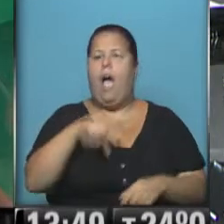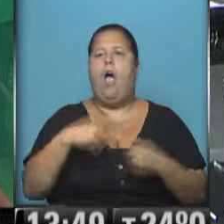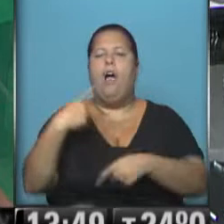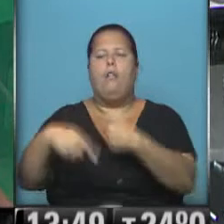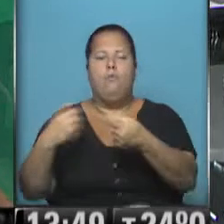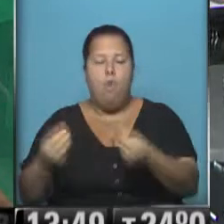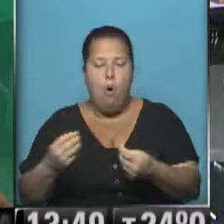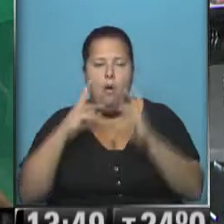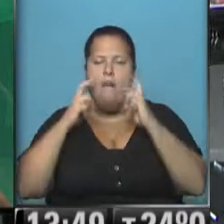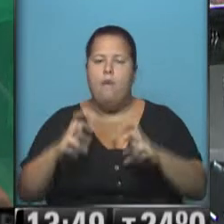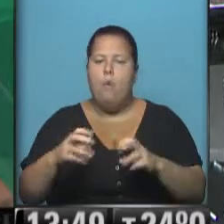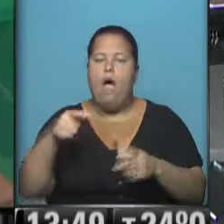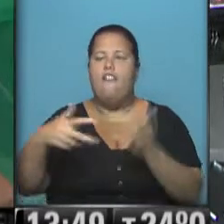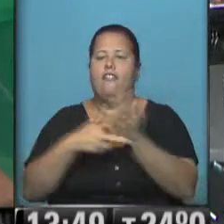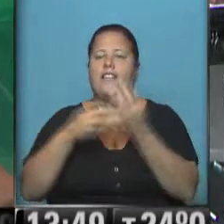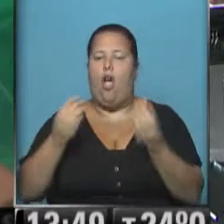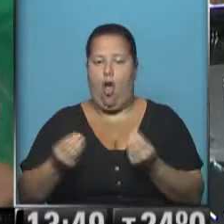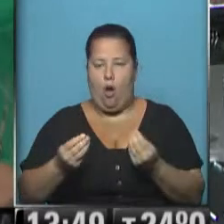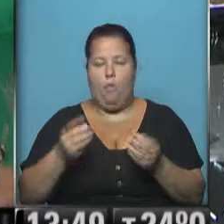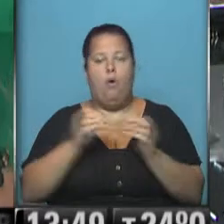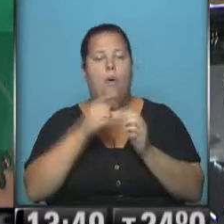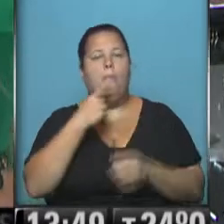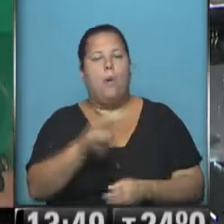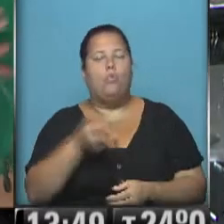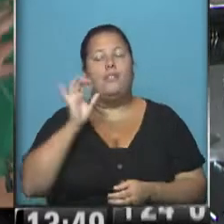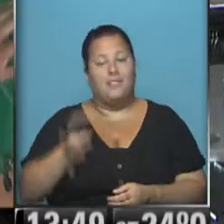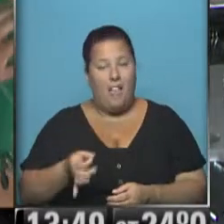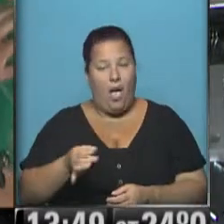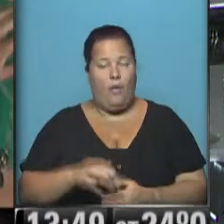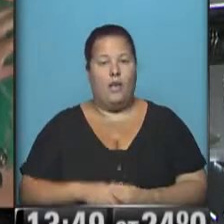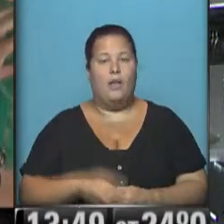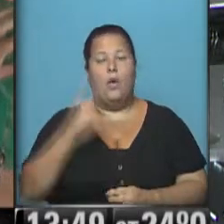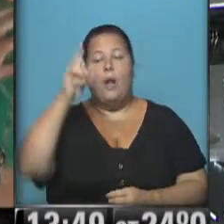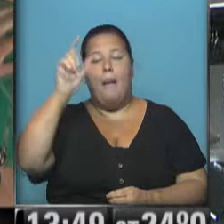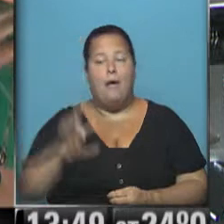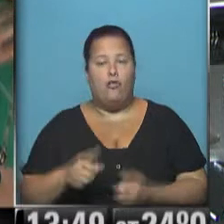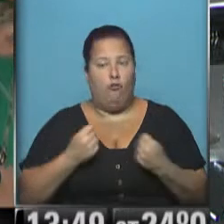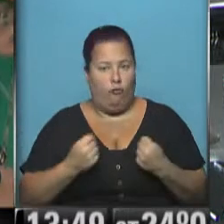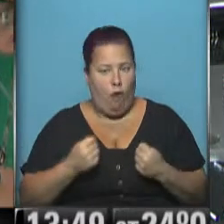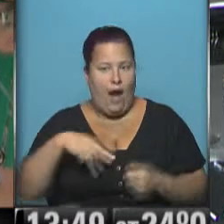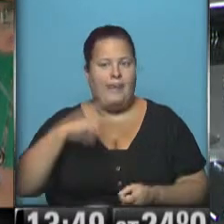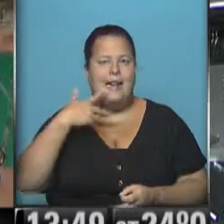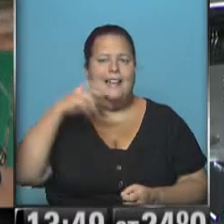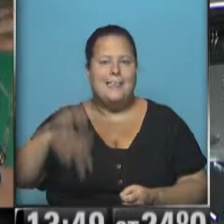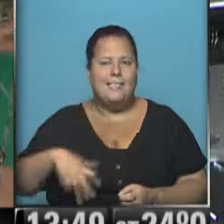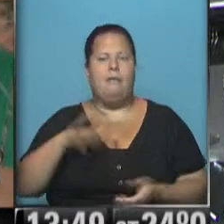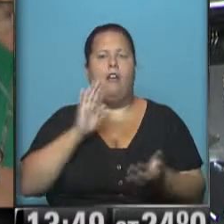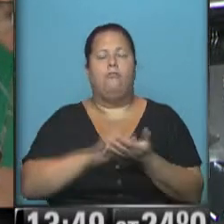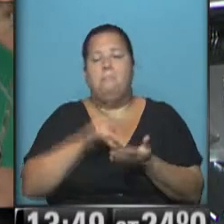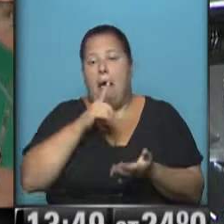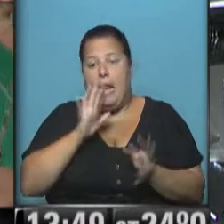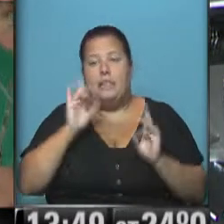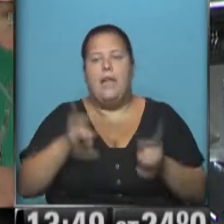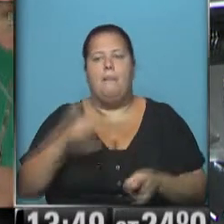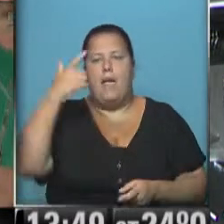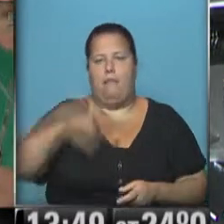seguir siendo investigado desde esta fiscalía. A ver Emilio, sobre todo teniendo en cuenta una personalidad tan fuerte como la que tenía Nisman aparentemente y